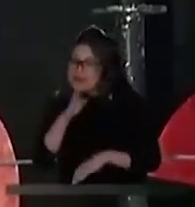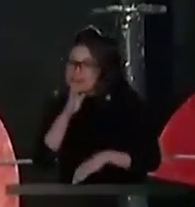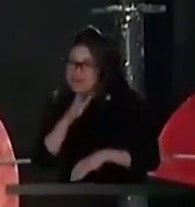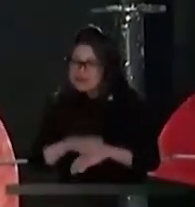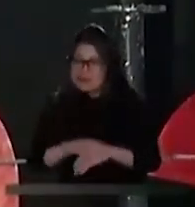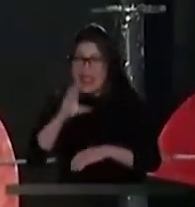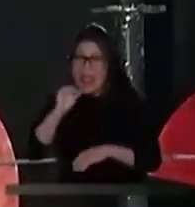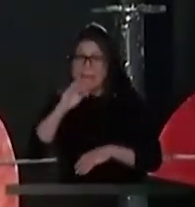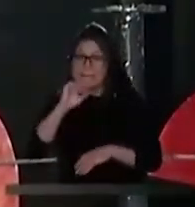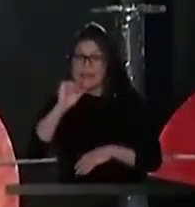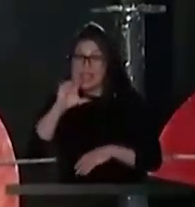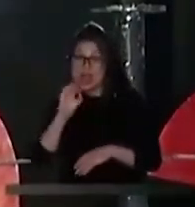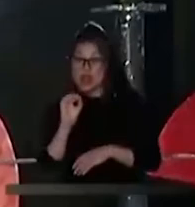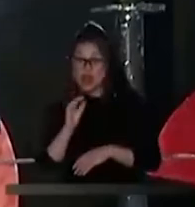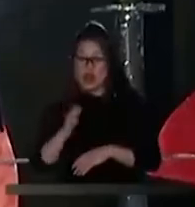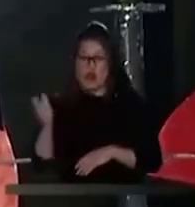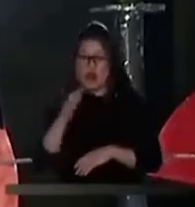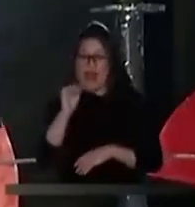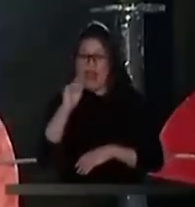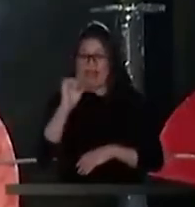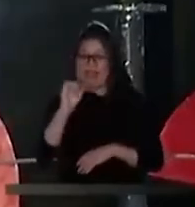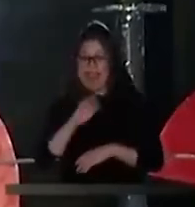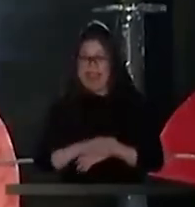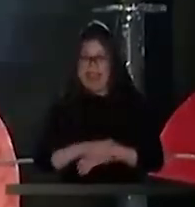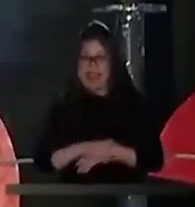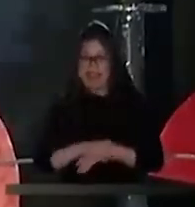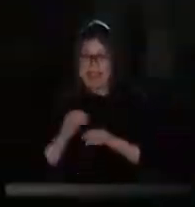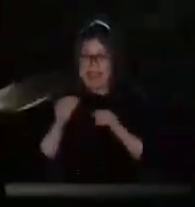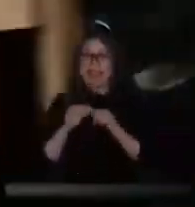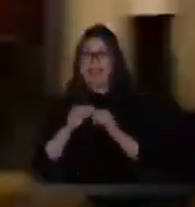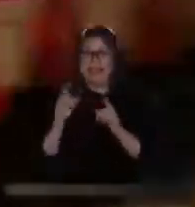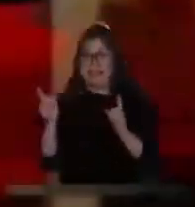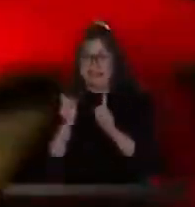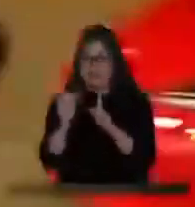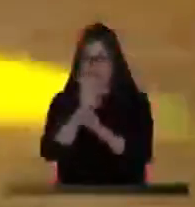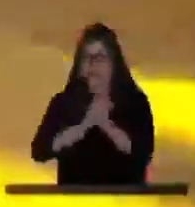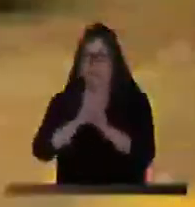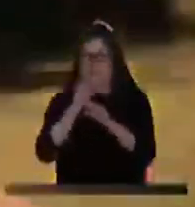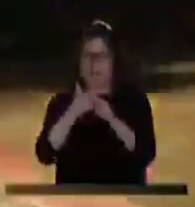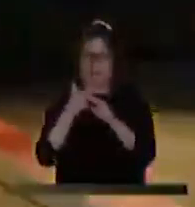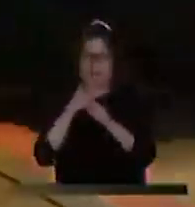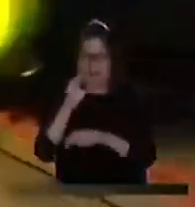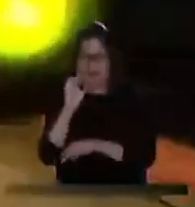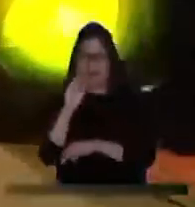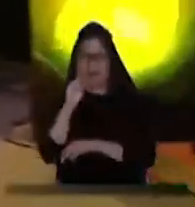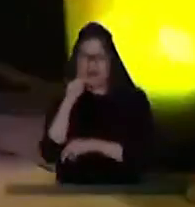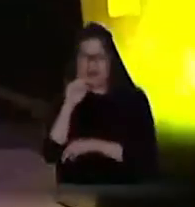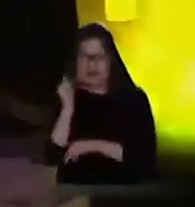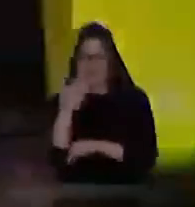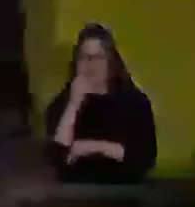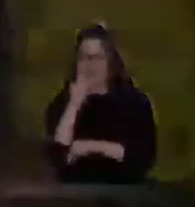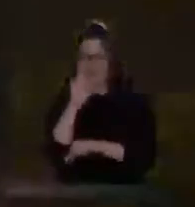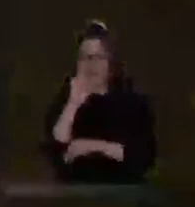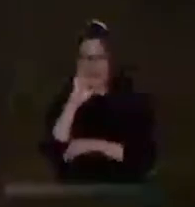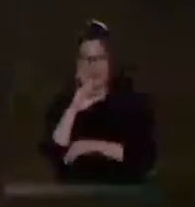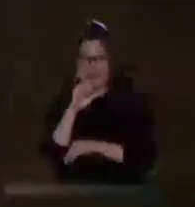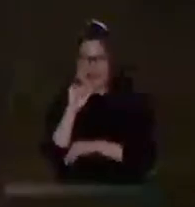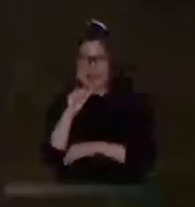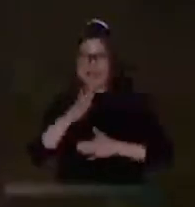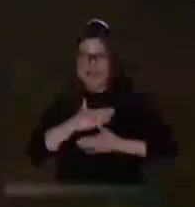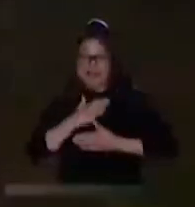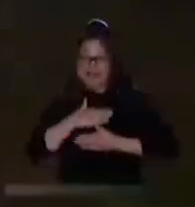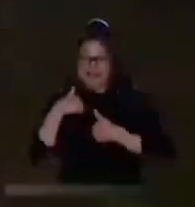¡Camillo Ávila! Por Doña Feli. ¡Felicitaciones! ¡Felicitaciones! ¡Felicitaciones! ¡Felicitaciones!